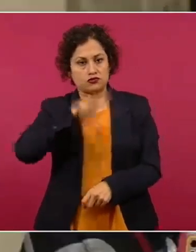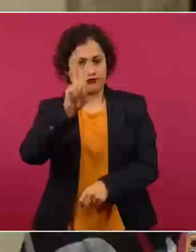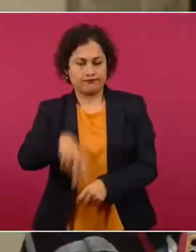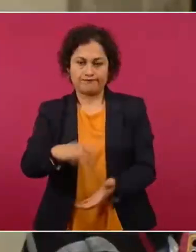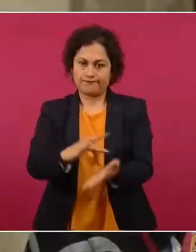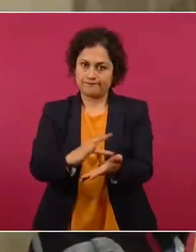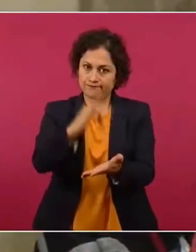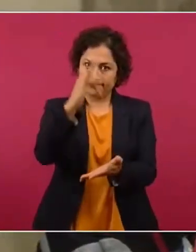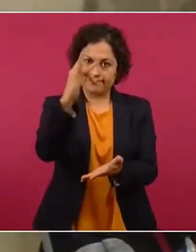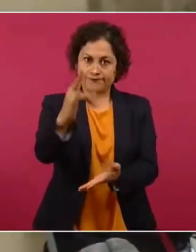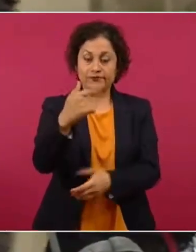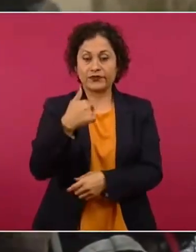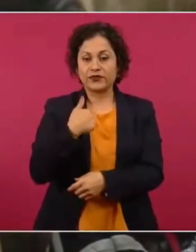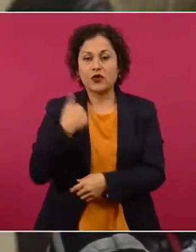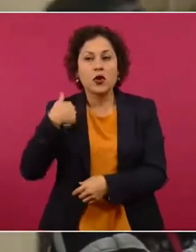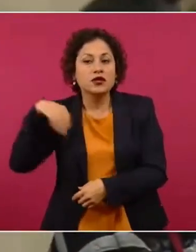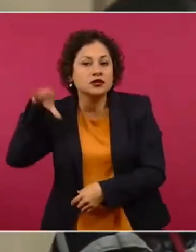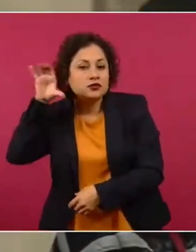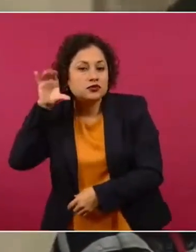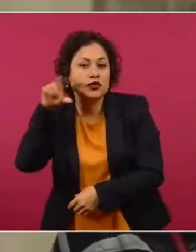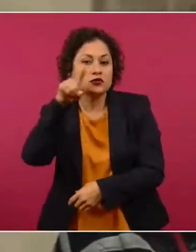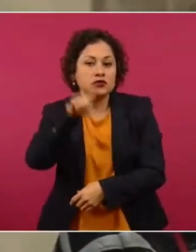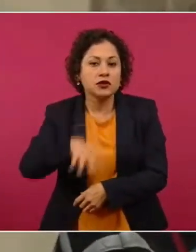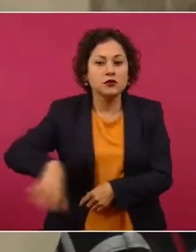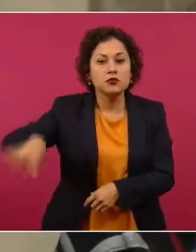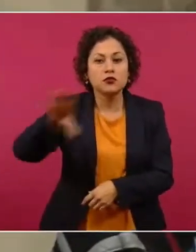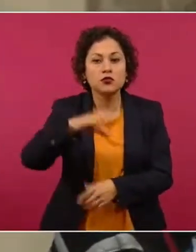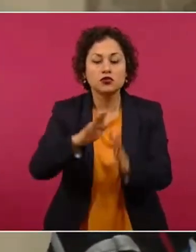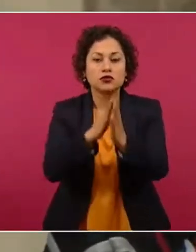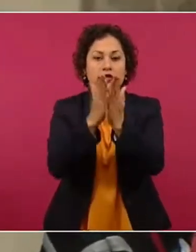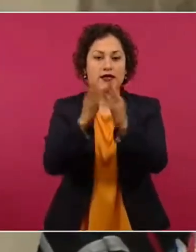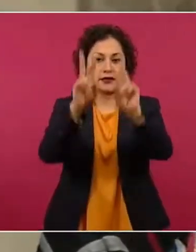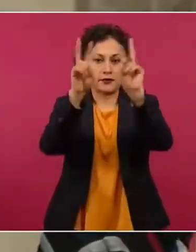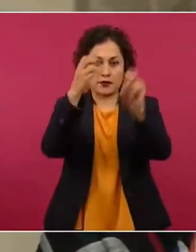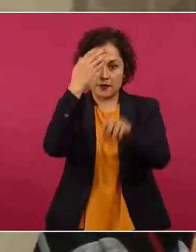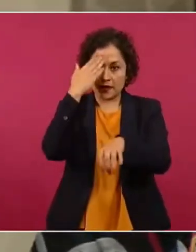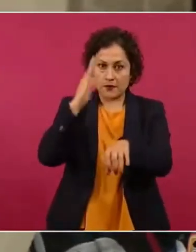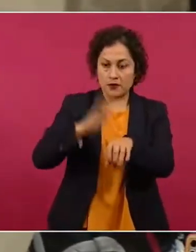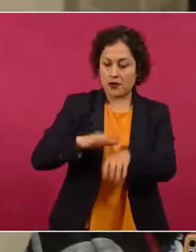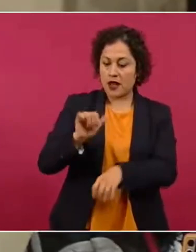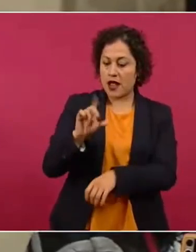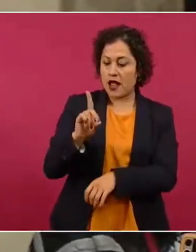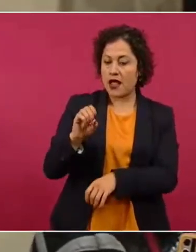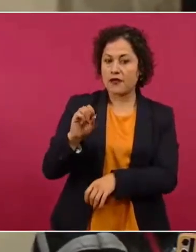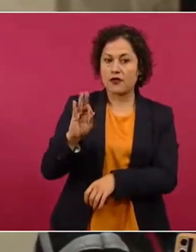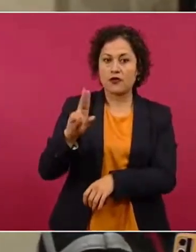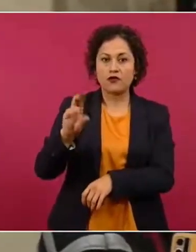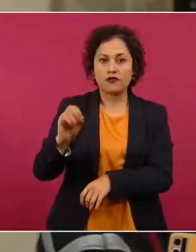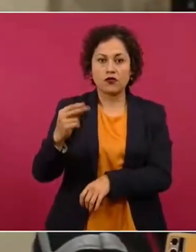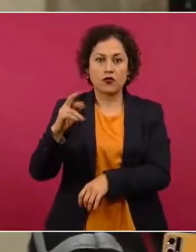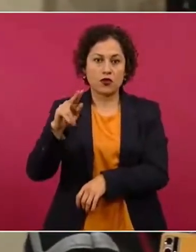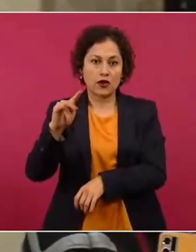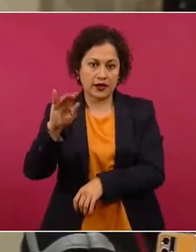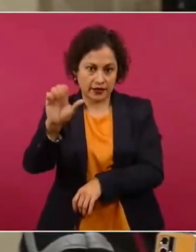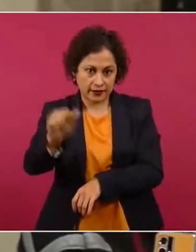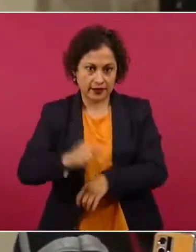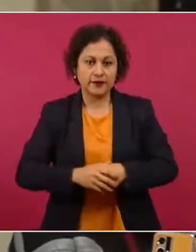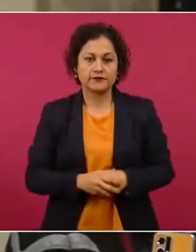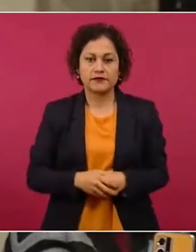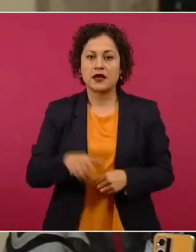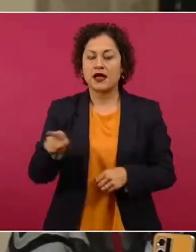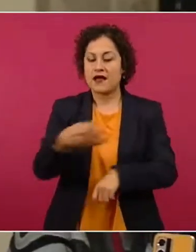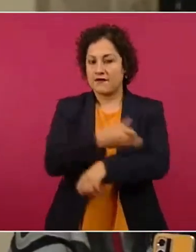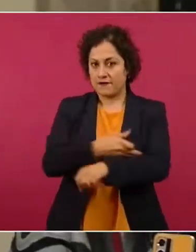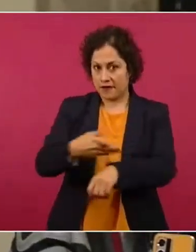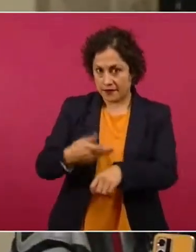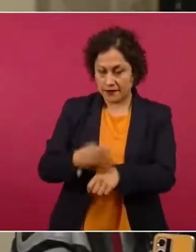andaba buscando este libro, que son las memorias de don Adolfo de la Huerta, según su propio dictado, de parte de la familia del expresidente y